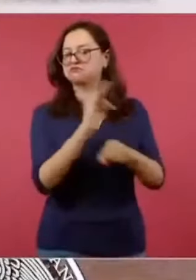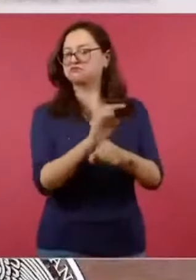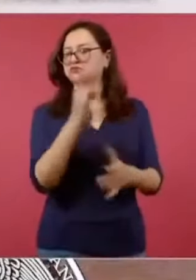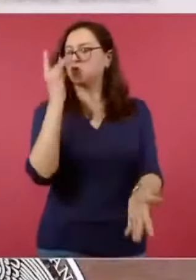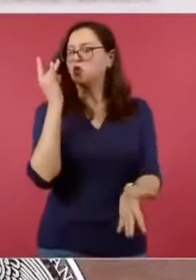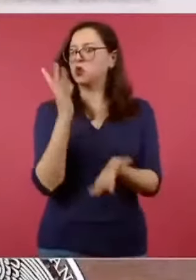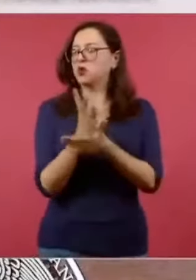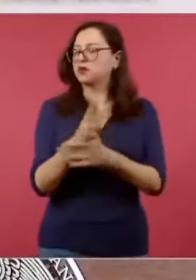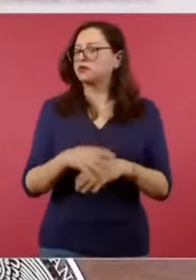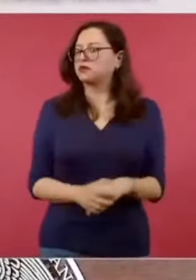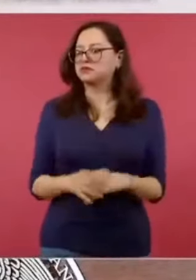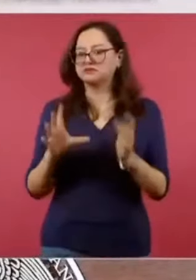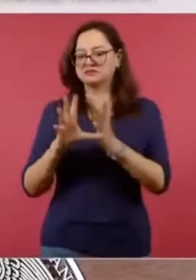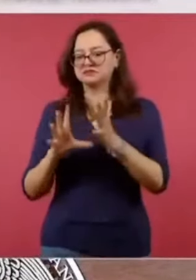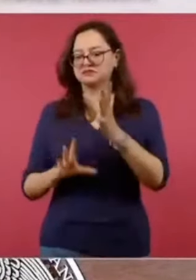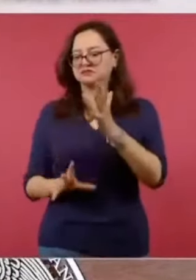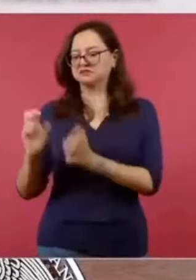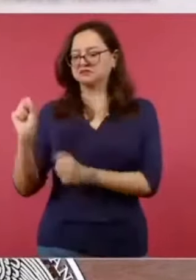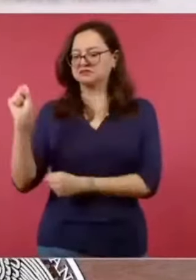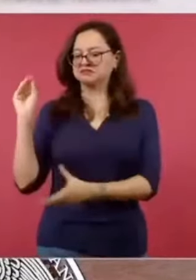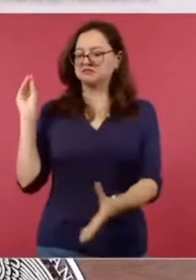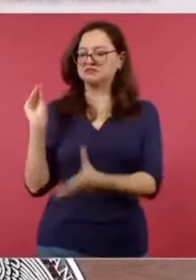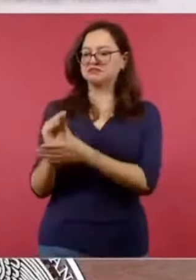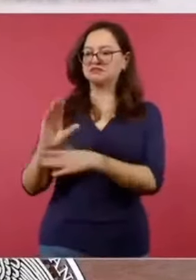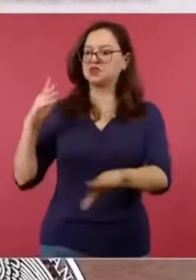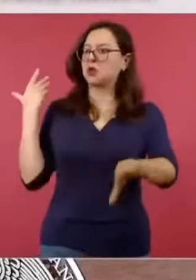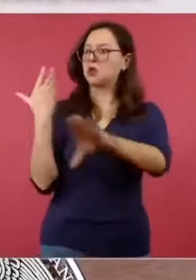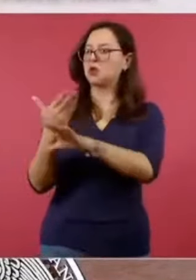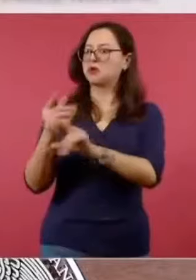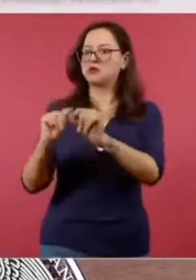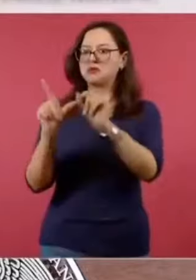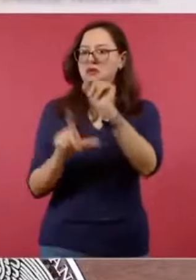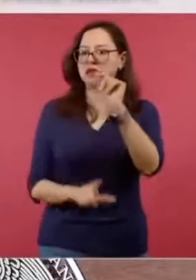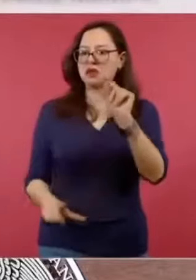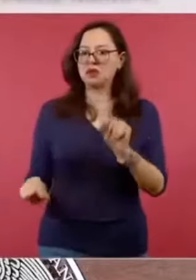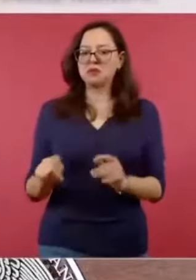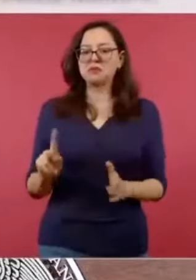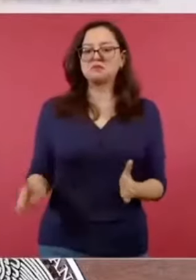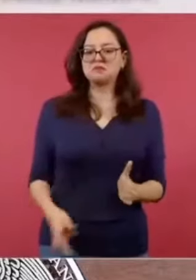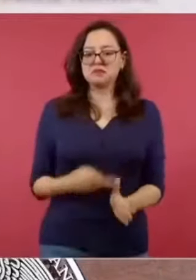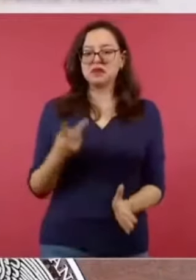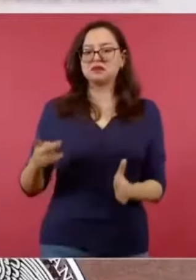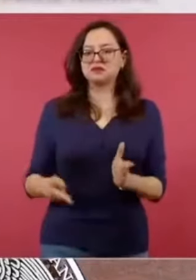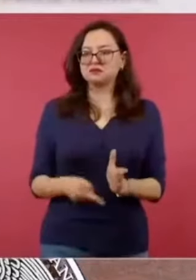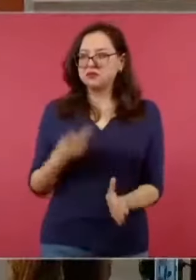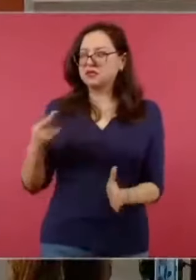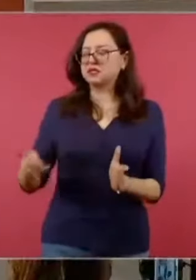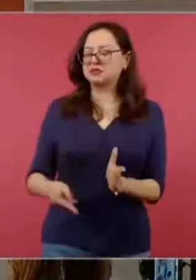decidiendo en contra del pueblo de México. Hasta aquí vamos a